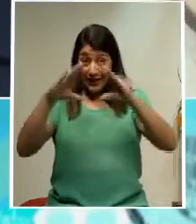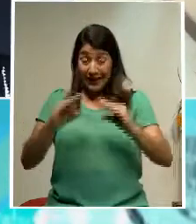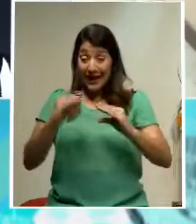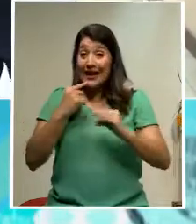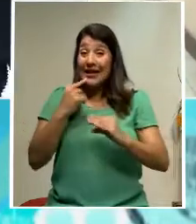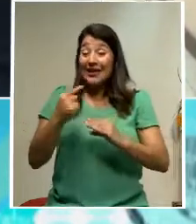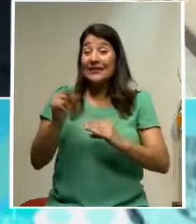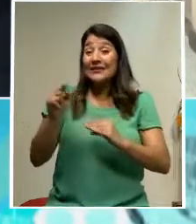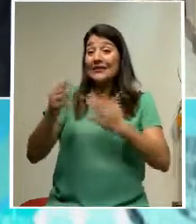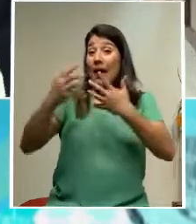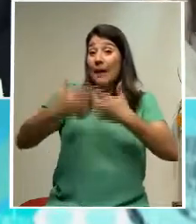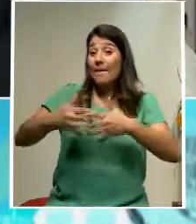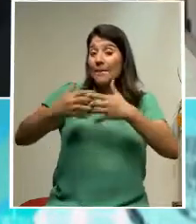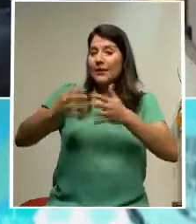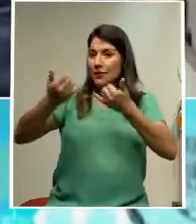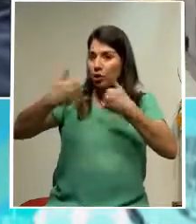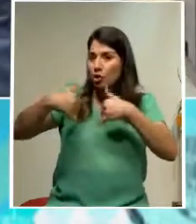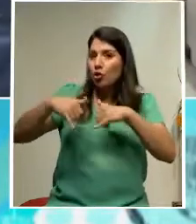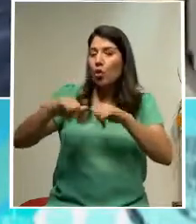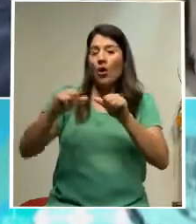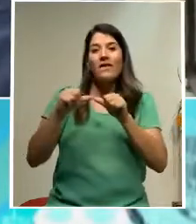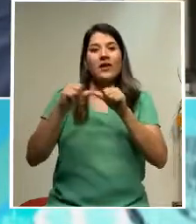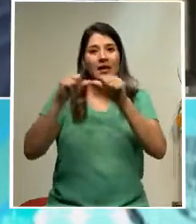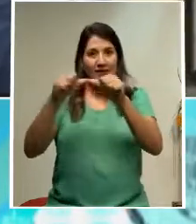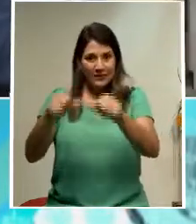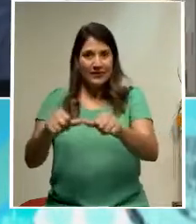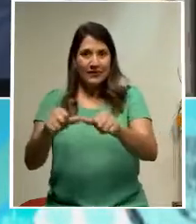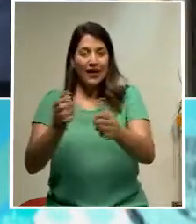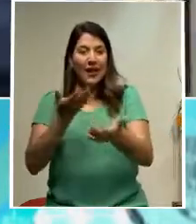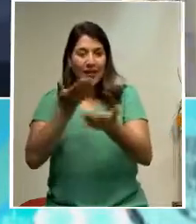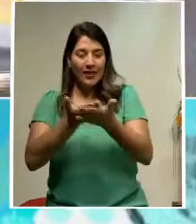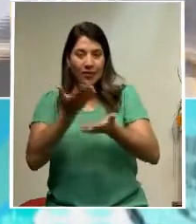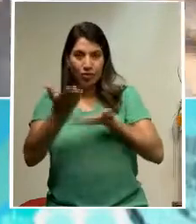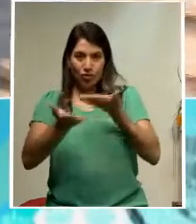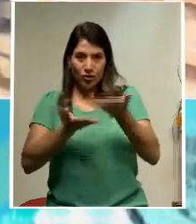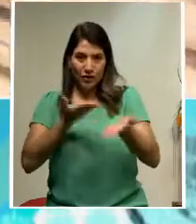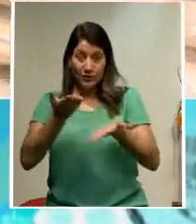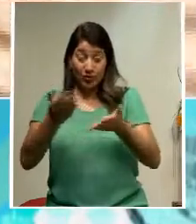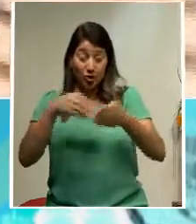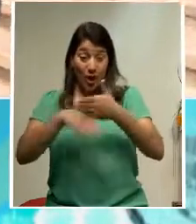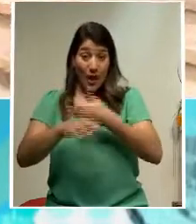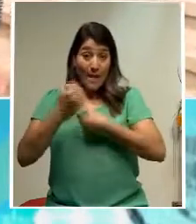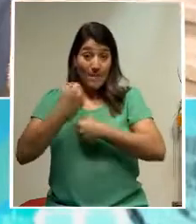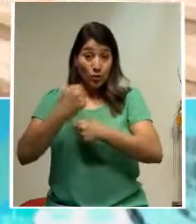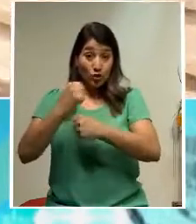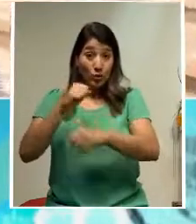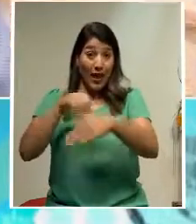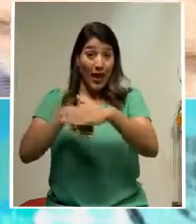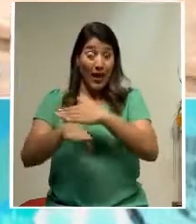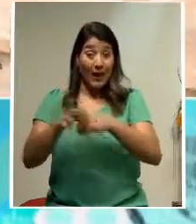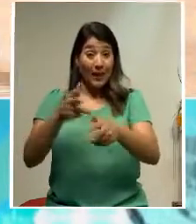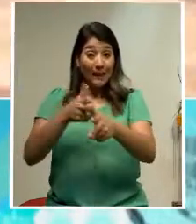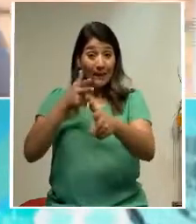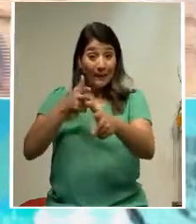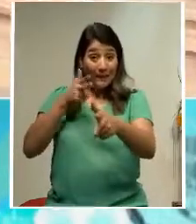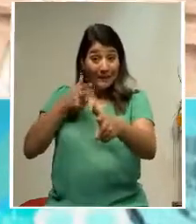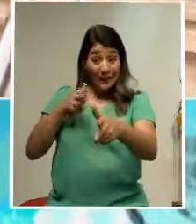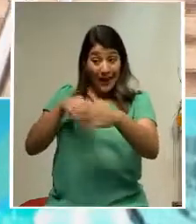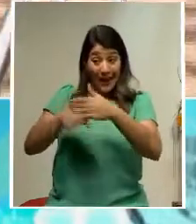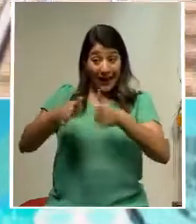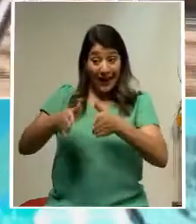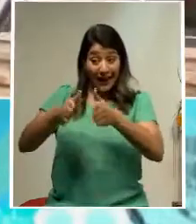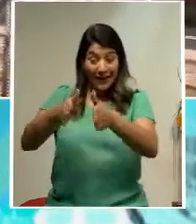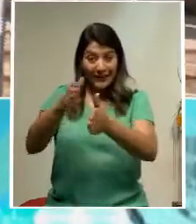empresa todavía se encuentra realizando o ofreciendo el servicio en los parquímetros de la capital del Cantón Central